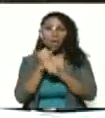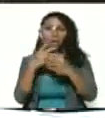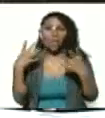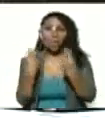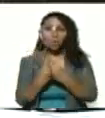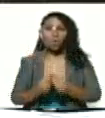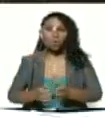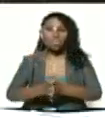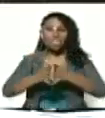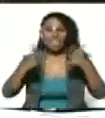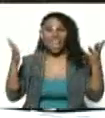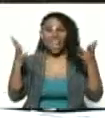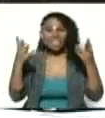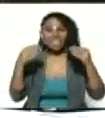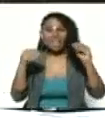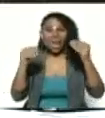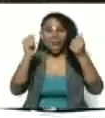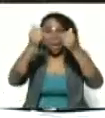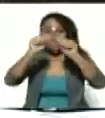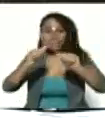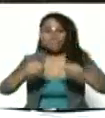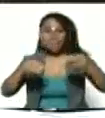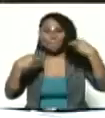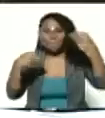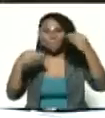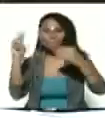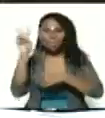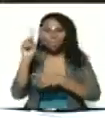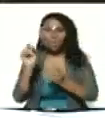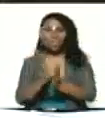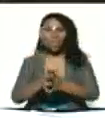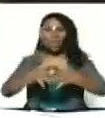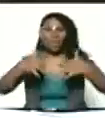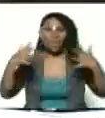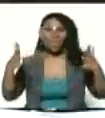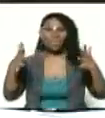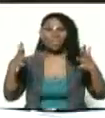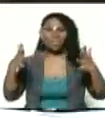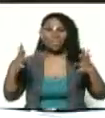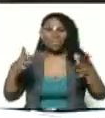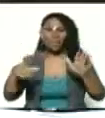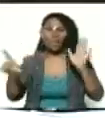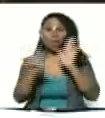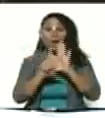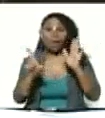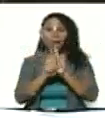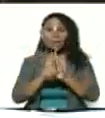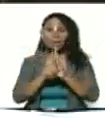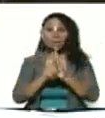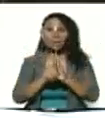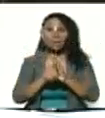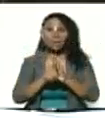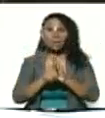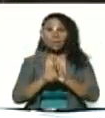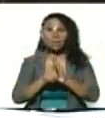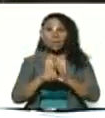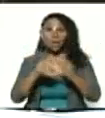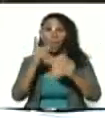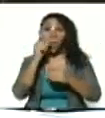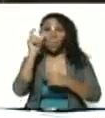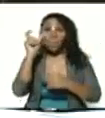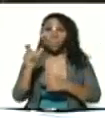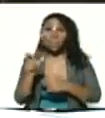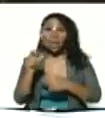artista plástico venezolano gran artista de los grandes de los legendarios Juvenal Rabel